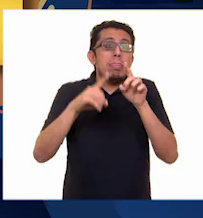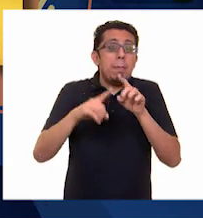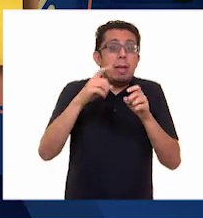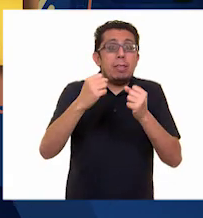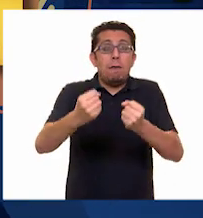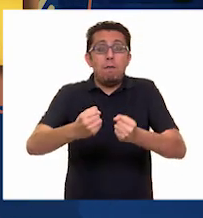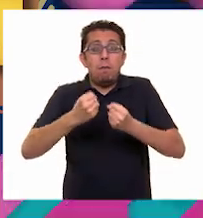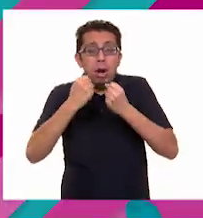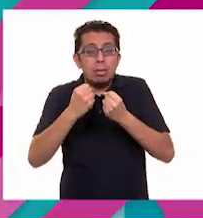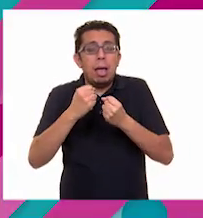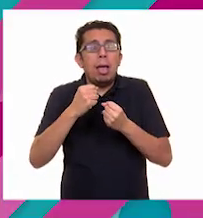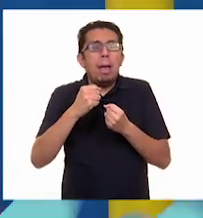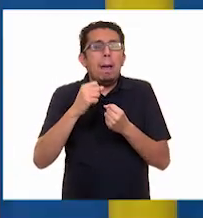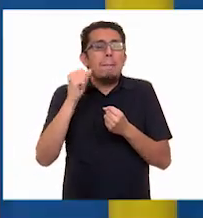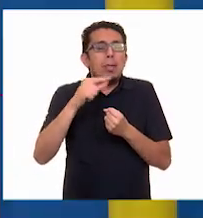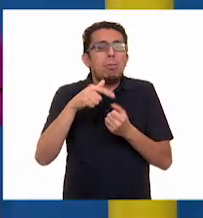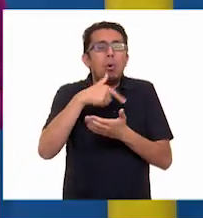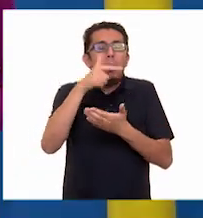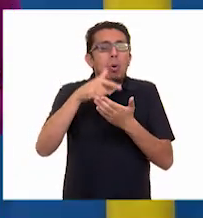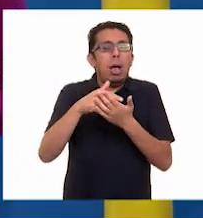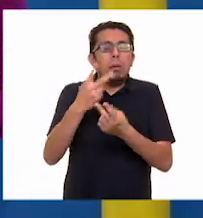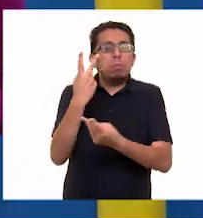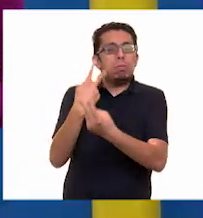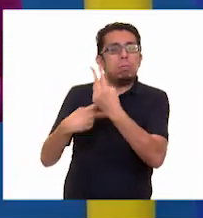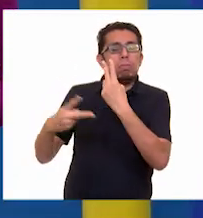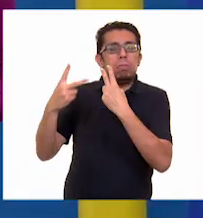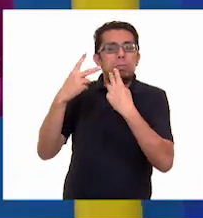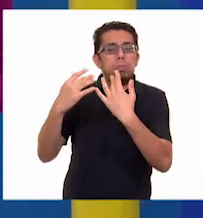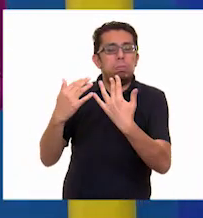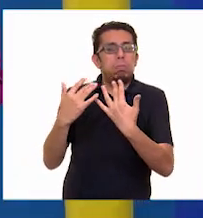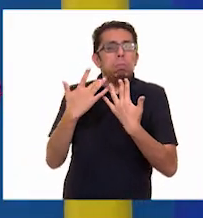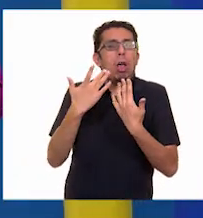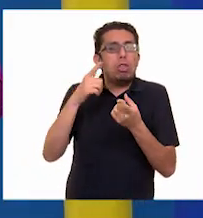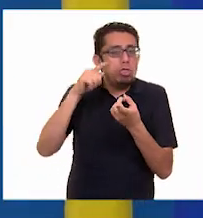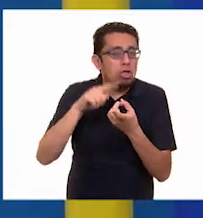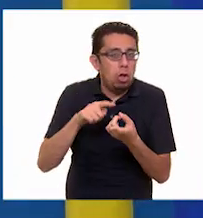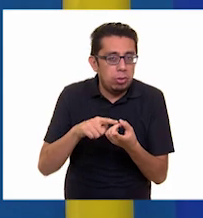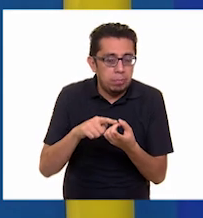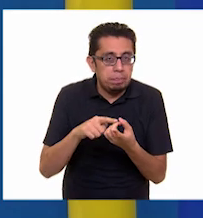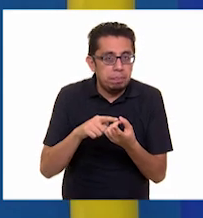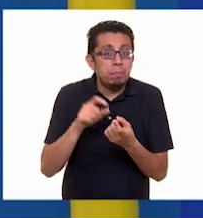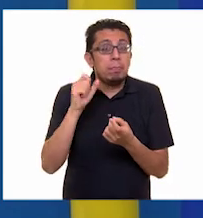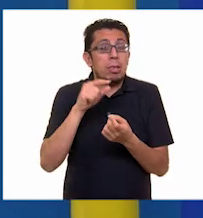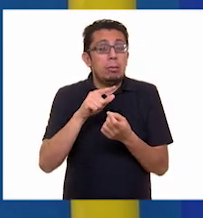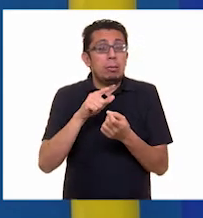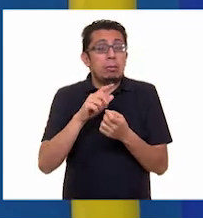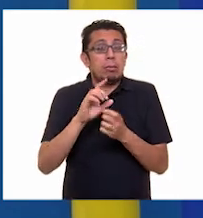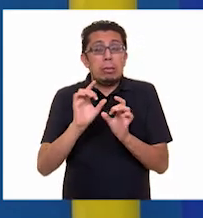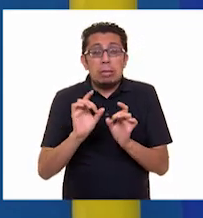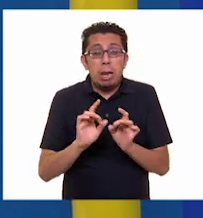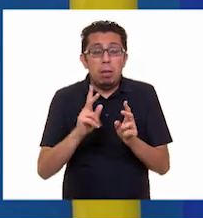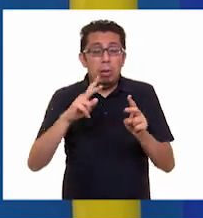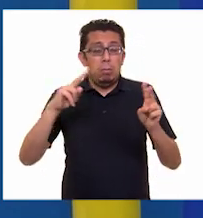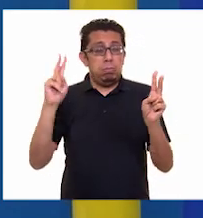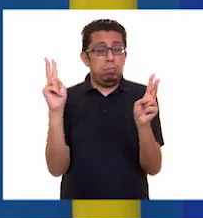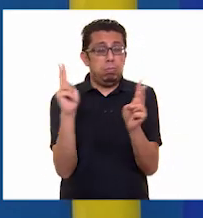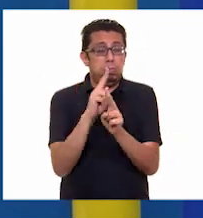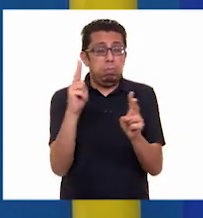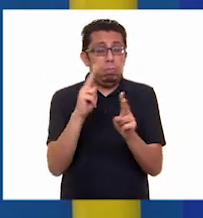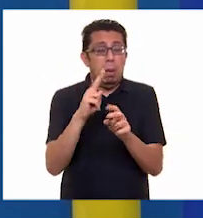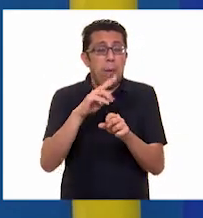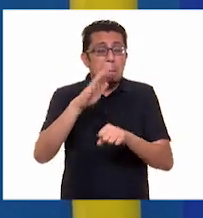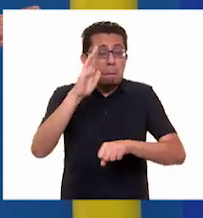que viene. Así es. Además, el aumento repentino de la velocidad del viento durante un tiempo corto